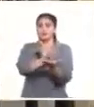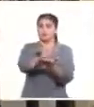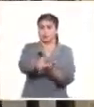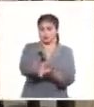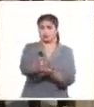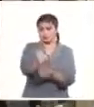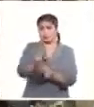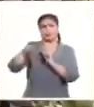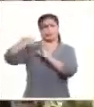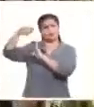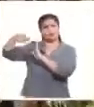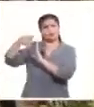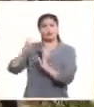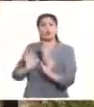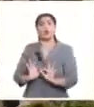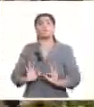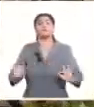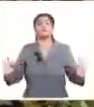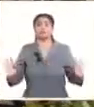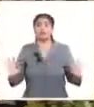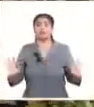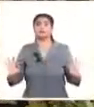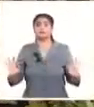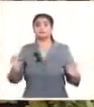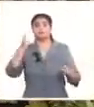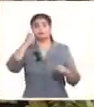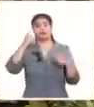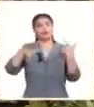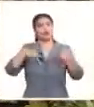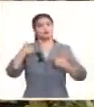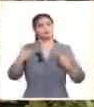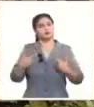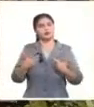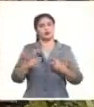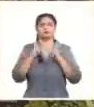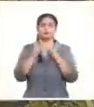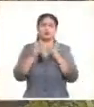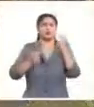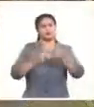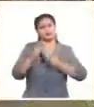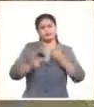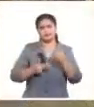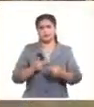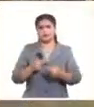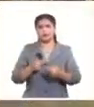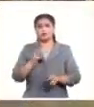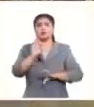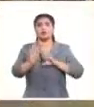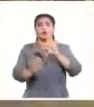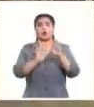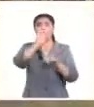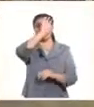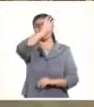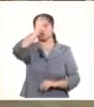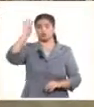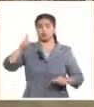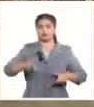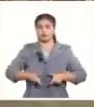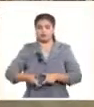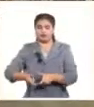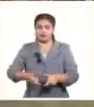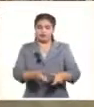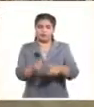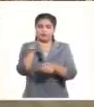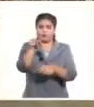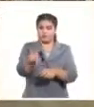transmisión especial a propósito de estas honras fúnebres desde el Museo de los Bomberos en la provincia